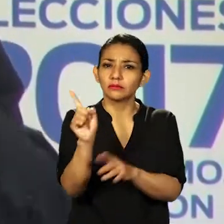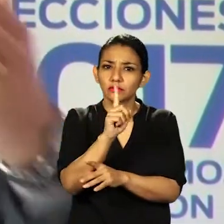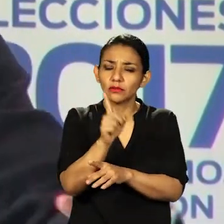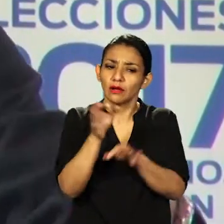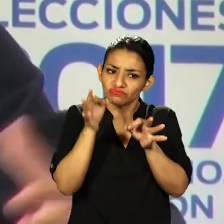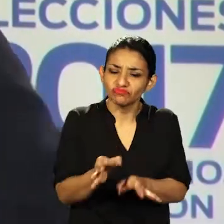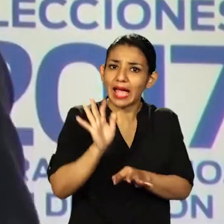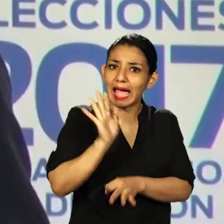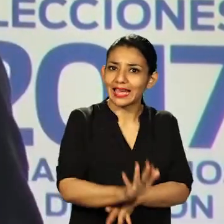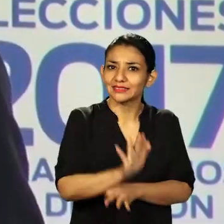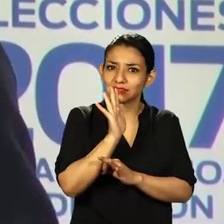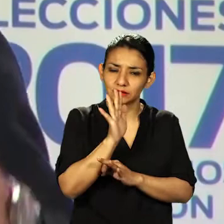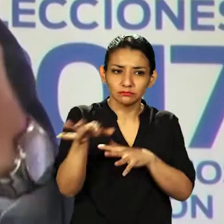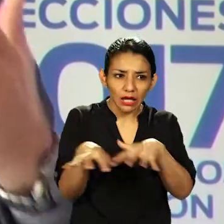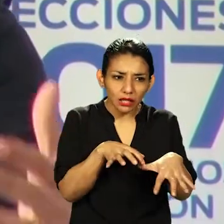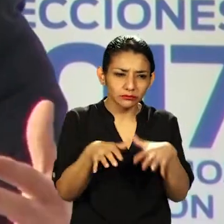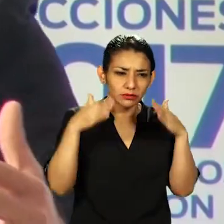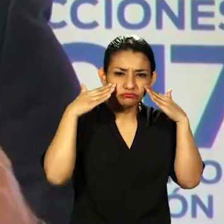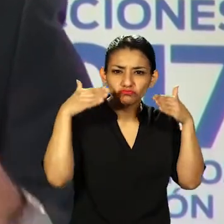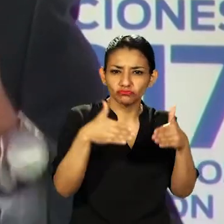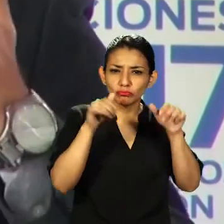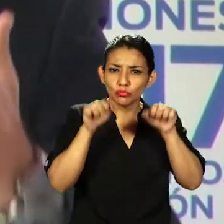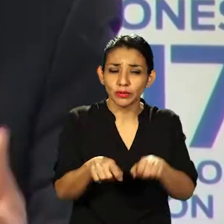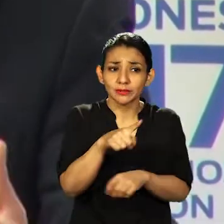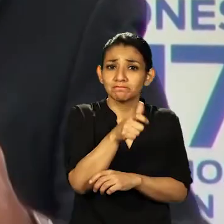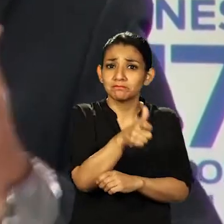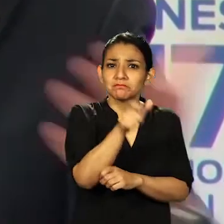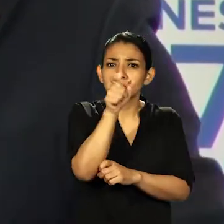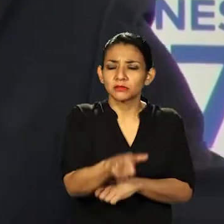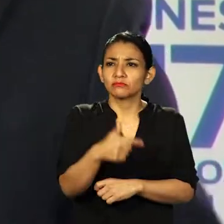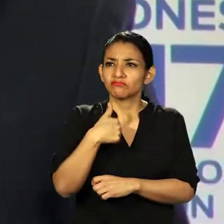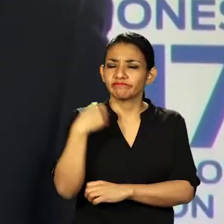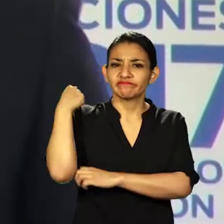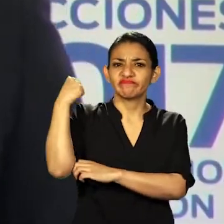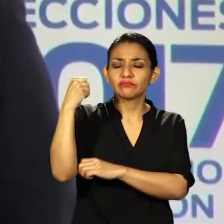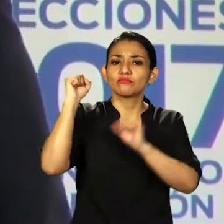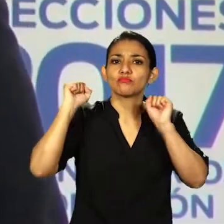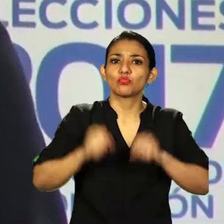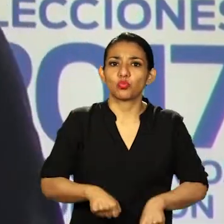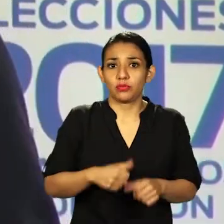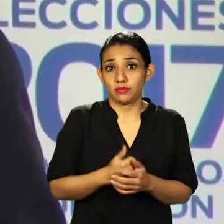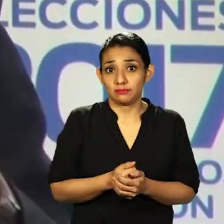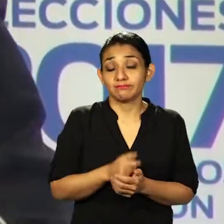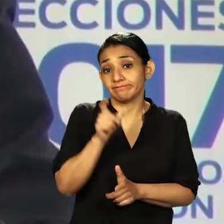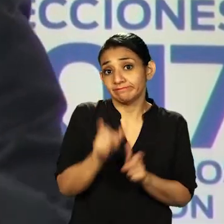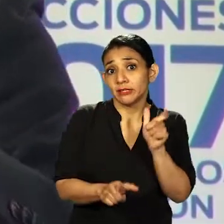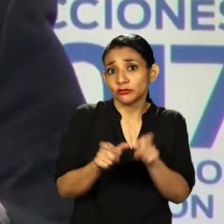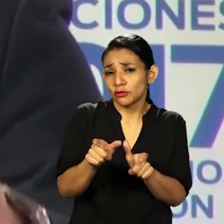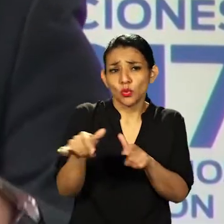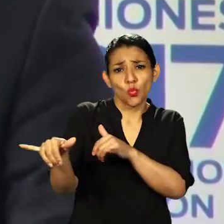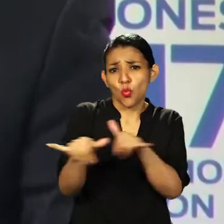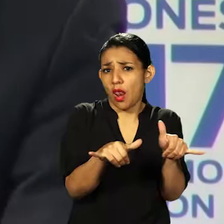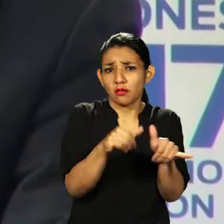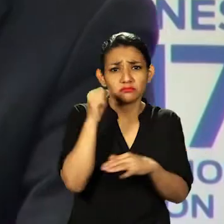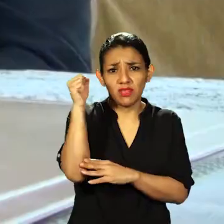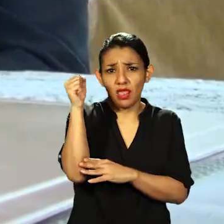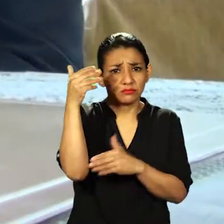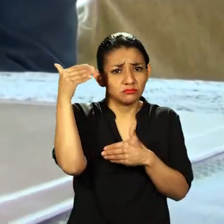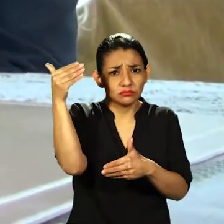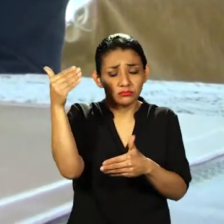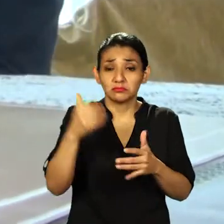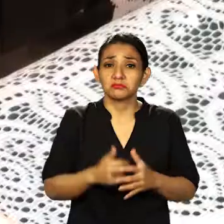inclusión es en la práctica, que la inclusión es el empoderamiento permanente y real de personas que tienen los mismos derechos